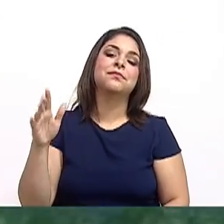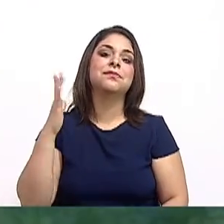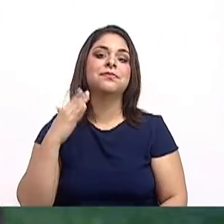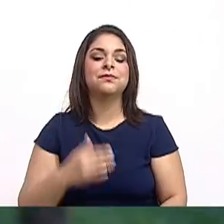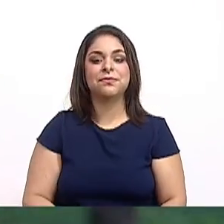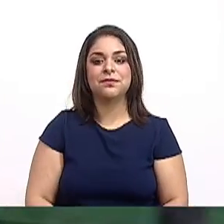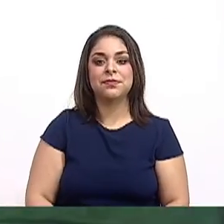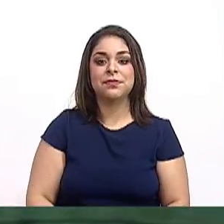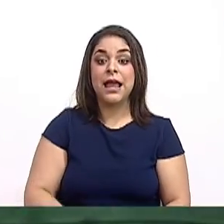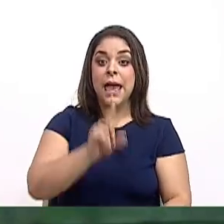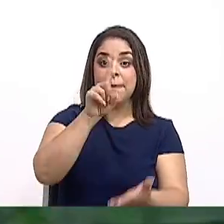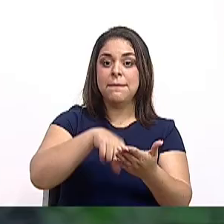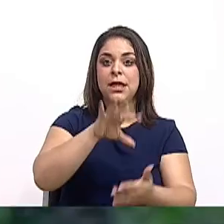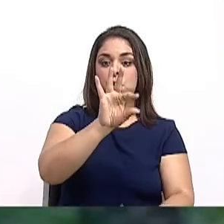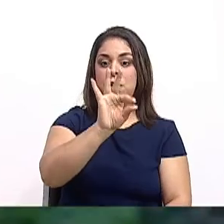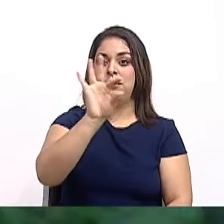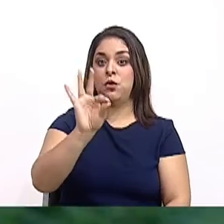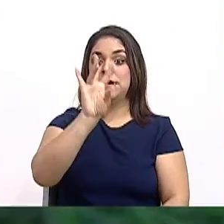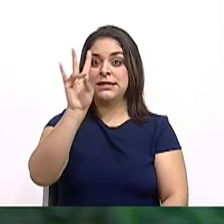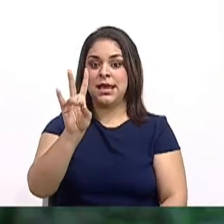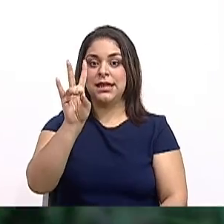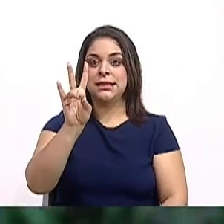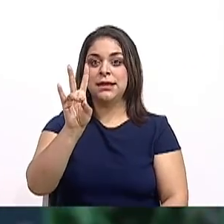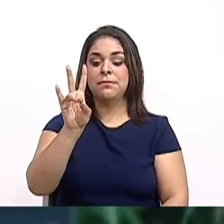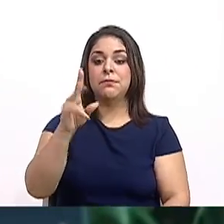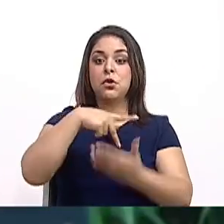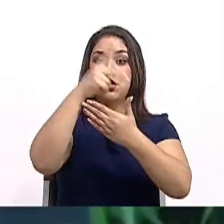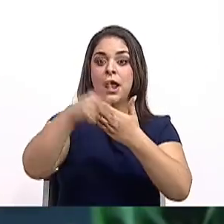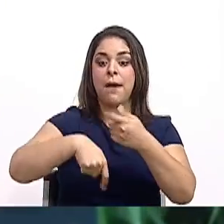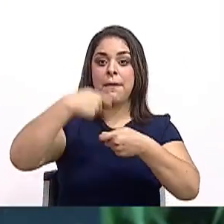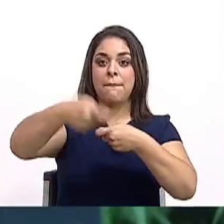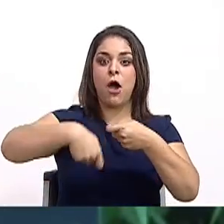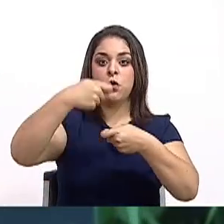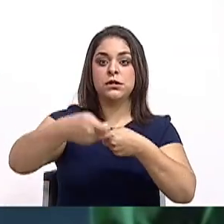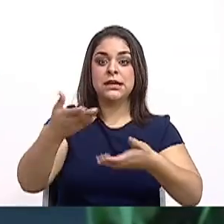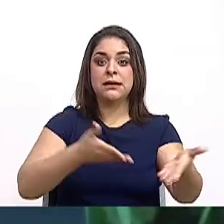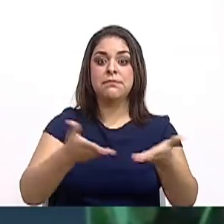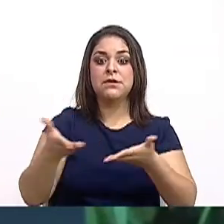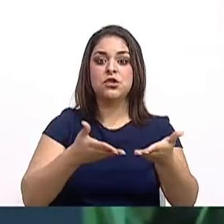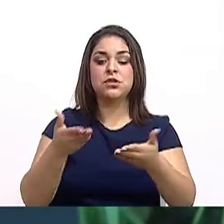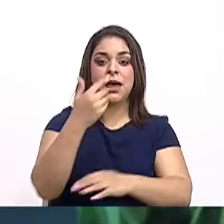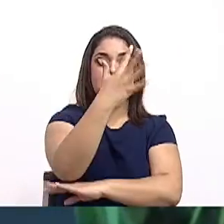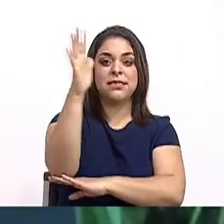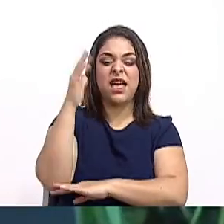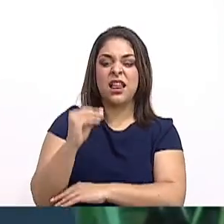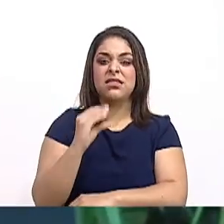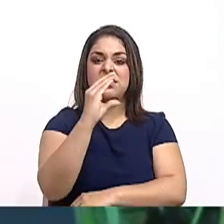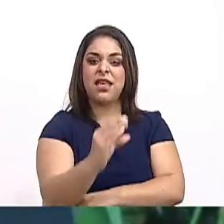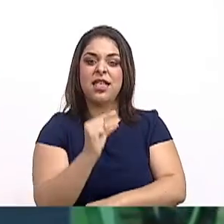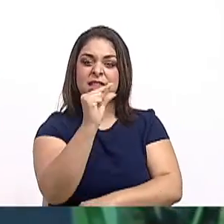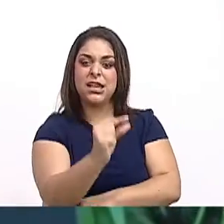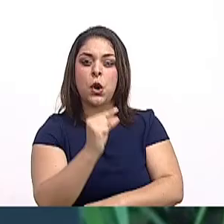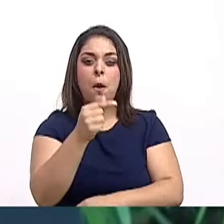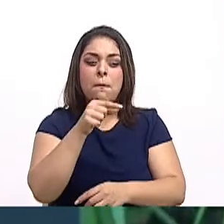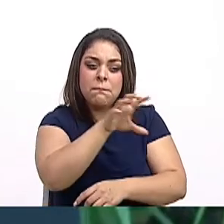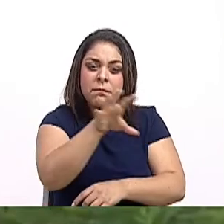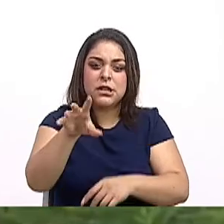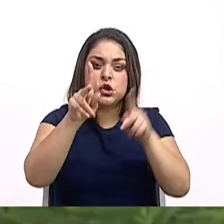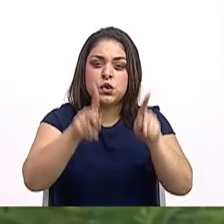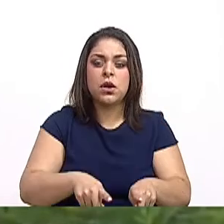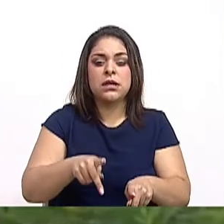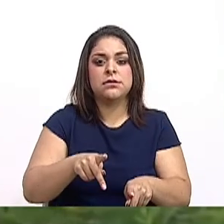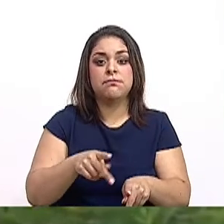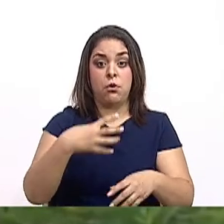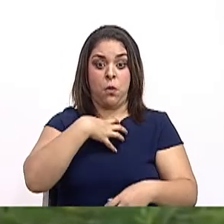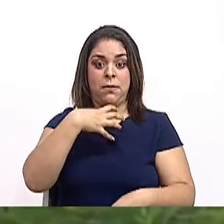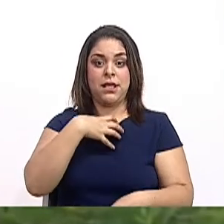Desde 1997, el programa de pagos por servicios ambientales da dinero a pequeños y medianos propietarios para que cuiden sus terrenos